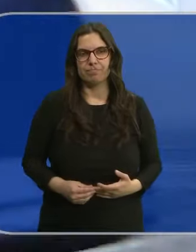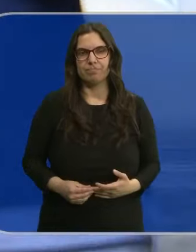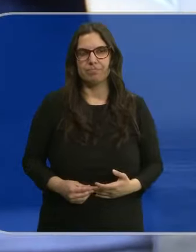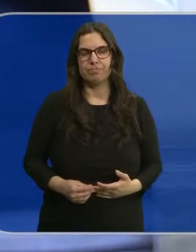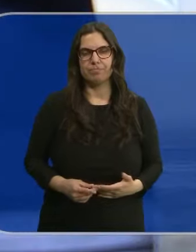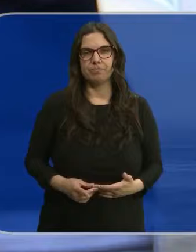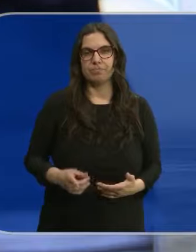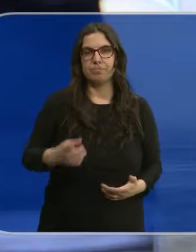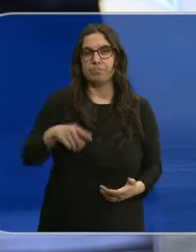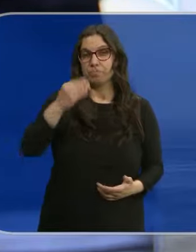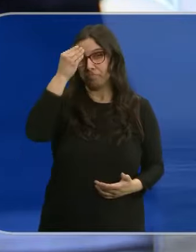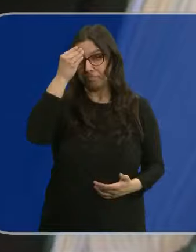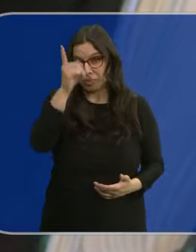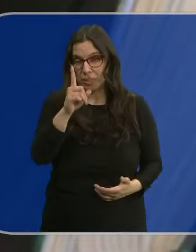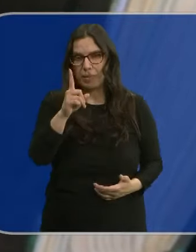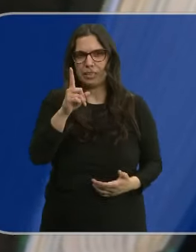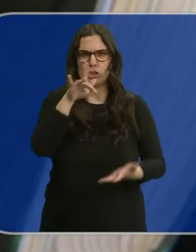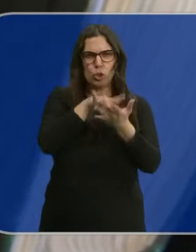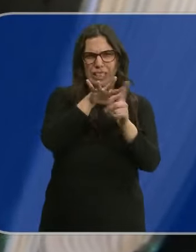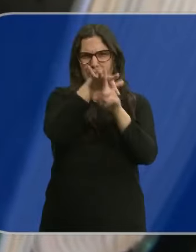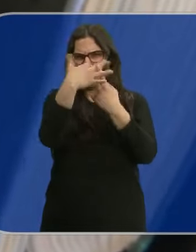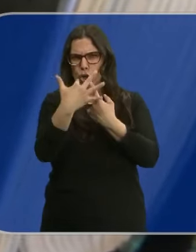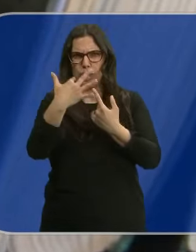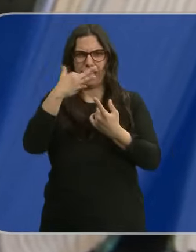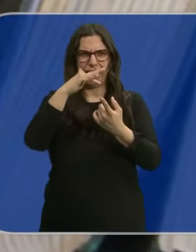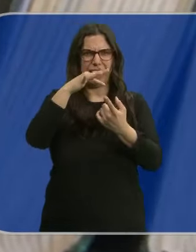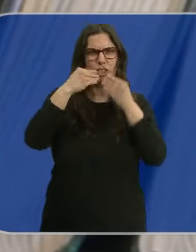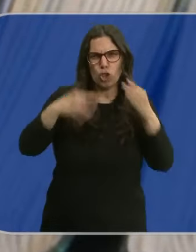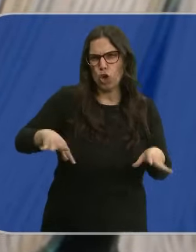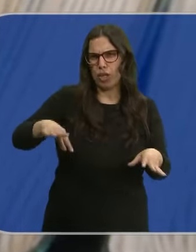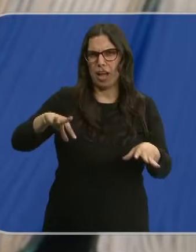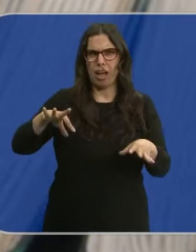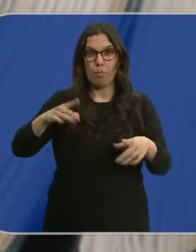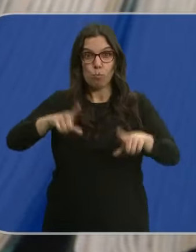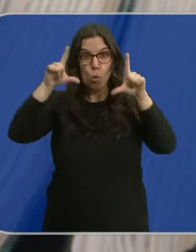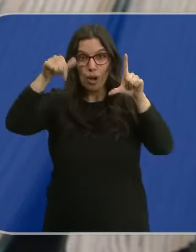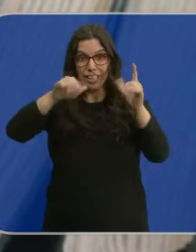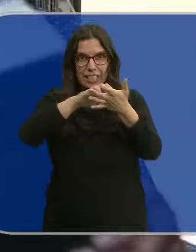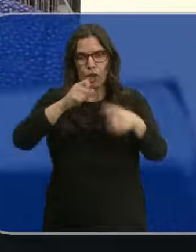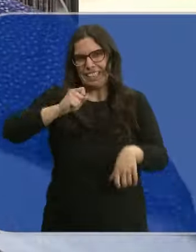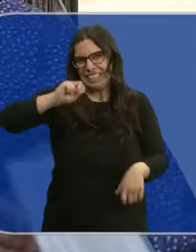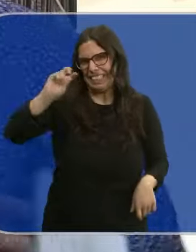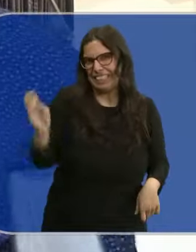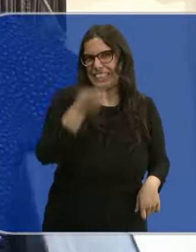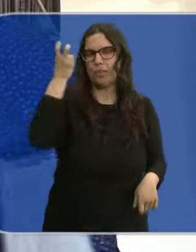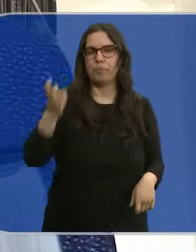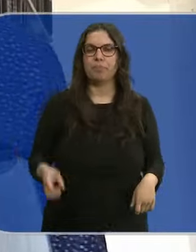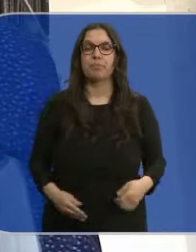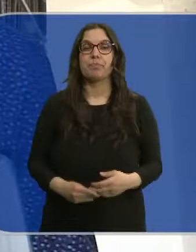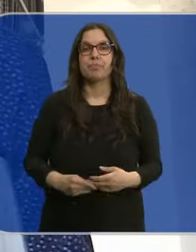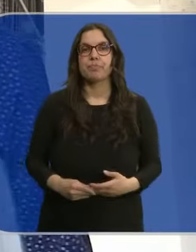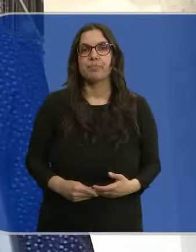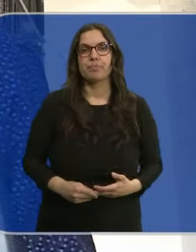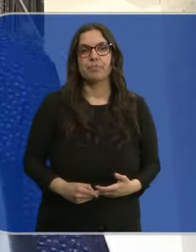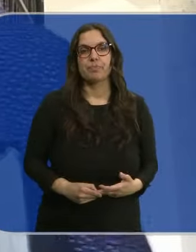No os imagináis la de sucesos y hechos históricos que han tenido a Castilla y León como protagonista. Y ahora es el